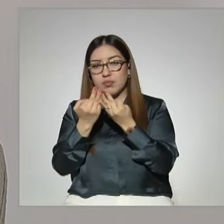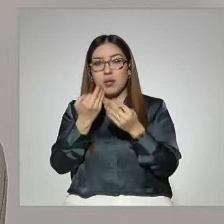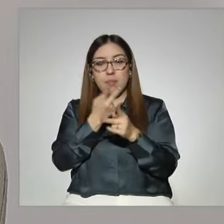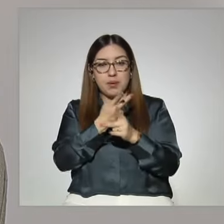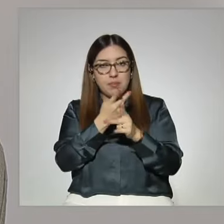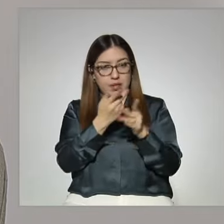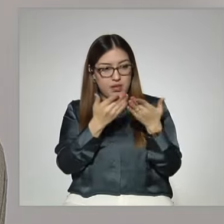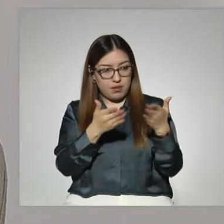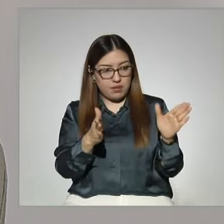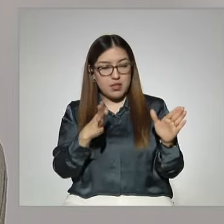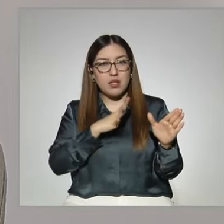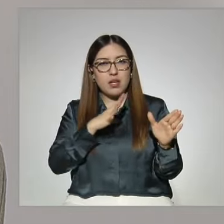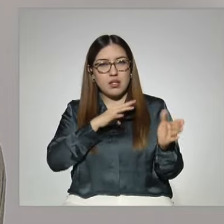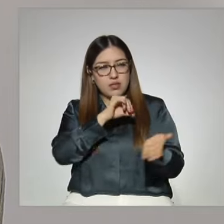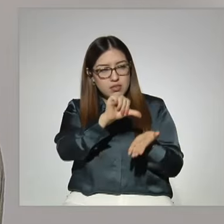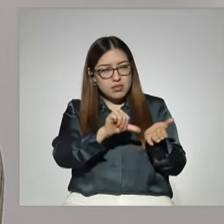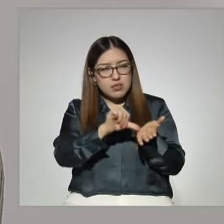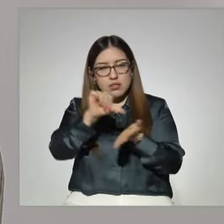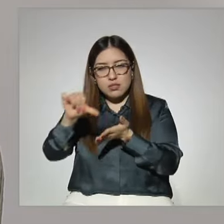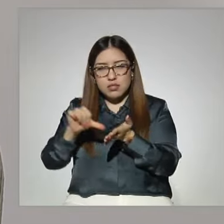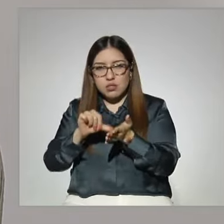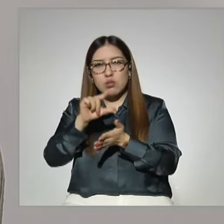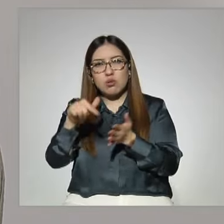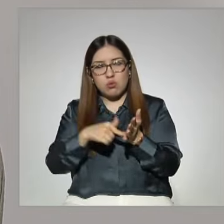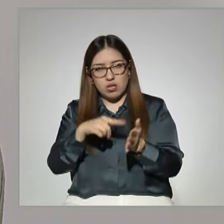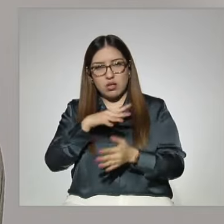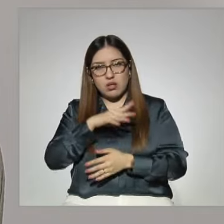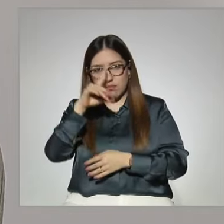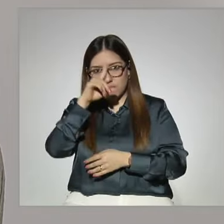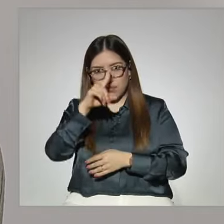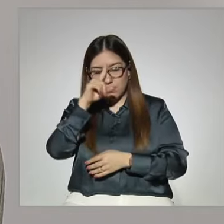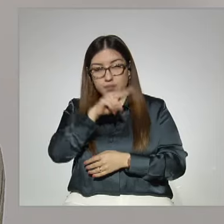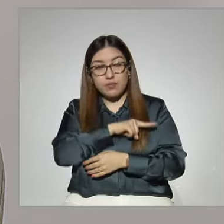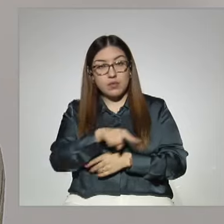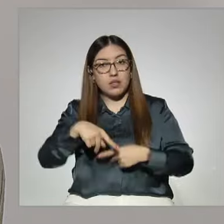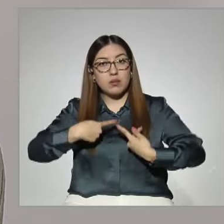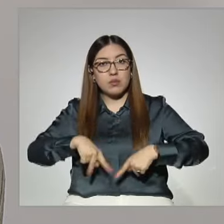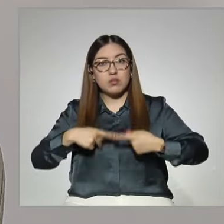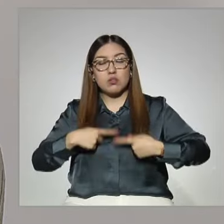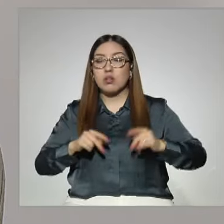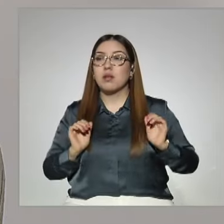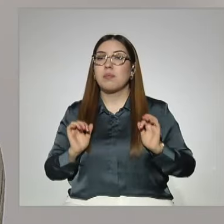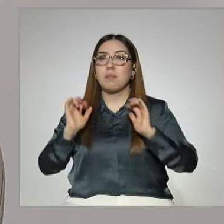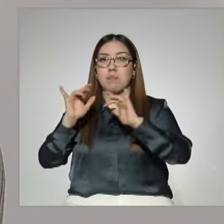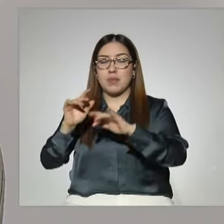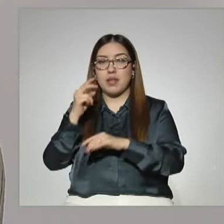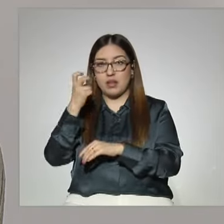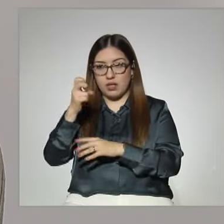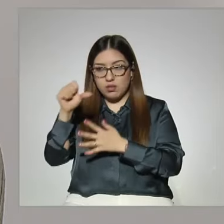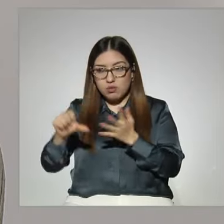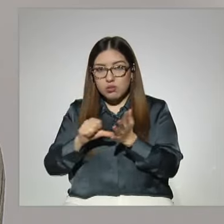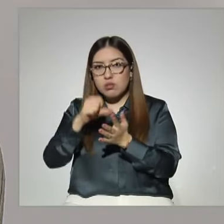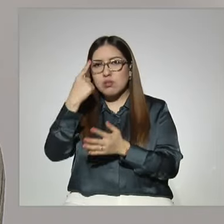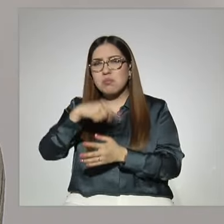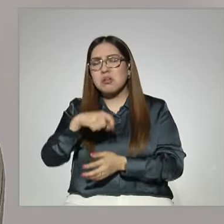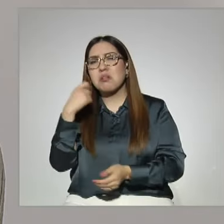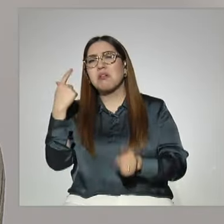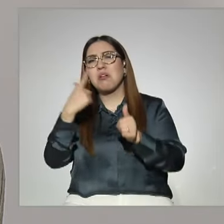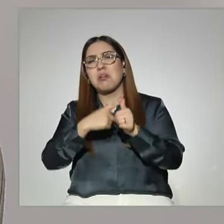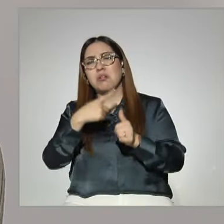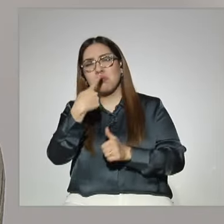existen centros en donde se da la asesoría. Las personas acuden a esos centros para atender las dudas que